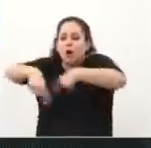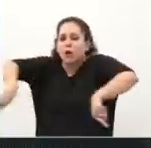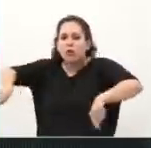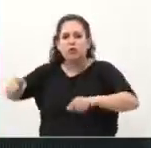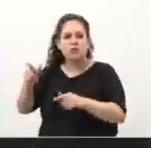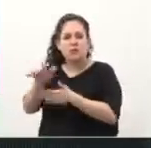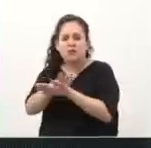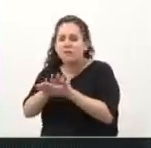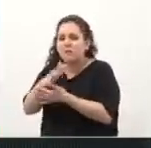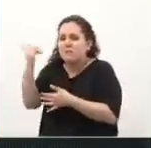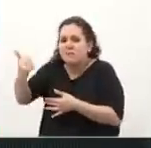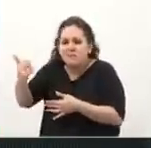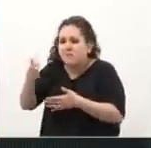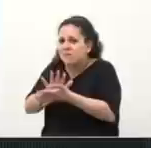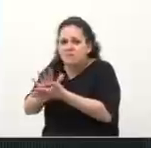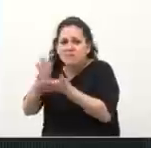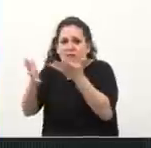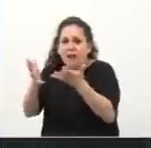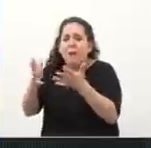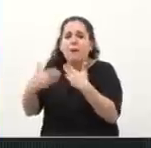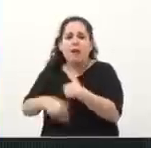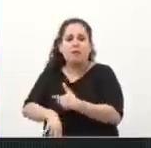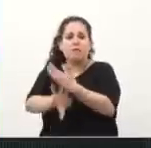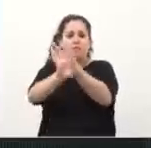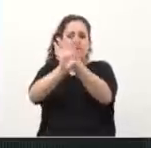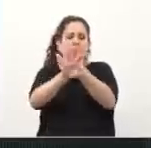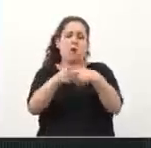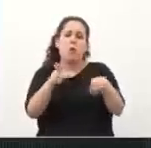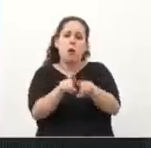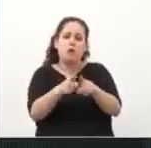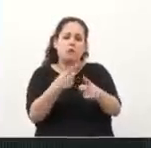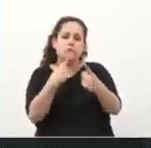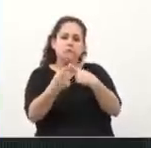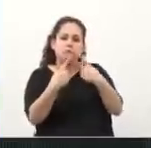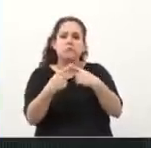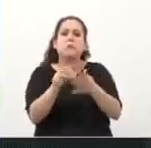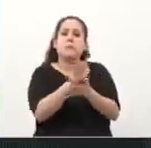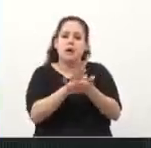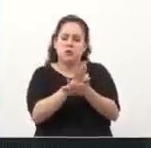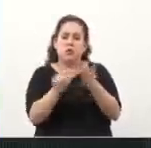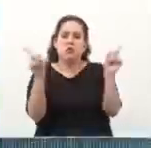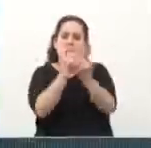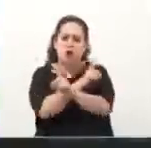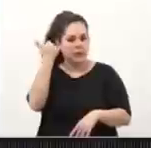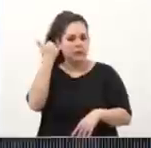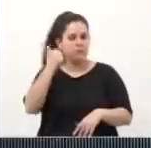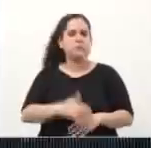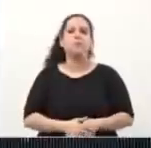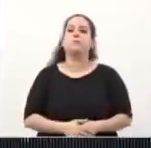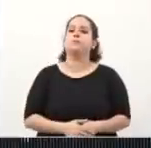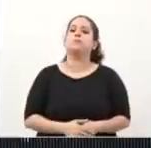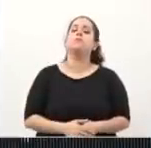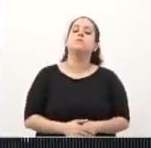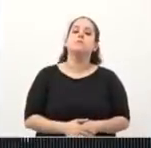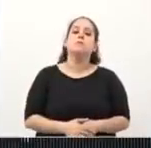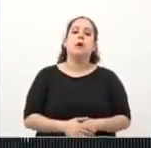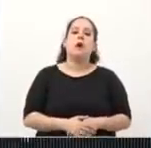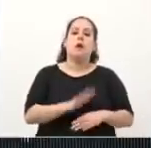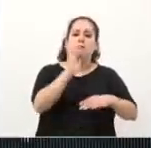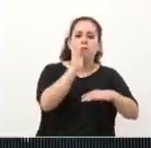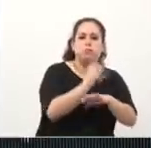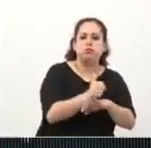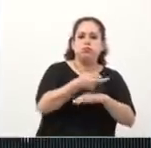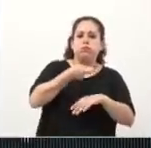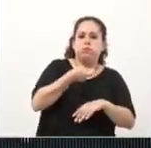posibilidad de resolverlo utilizando la videoconferencia como herramienta novedosa en la solución de estas disputas. Bajaron todos los delitos en la ciudad.